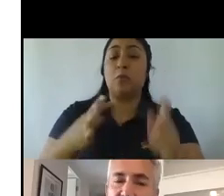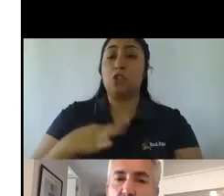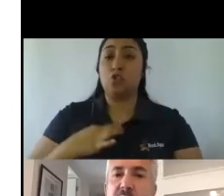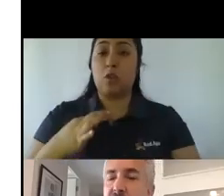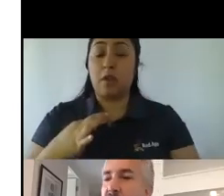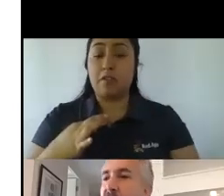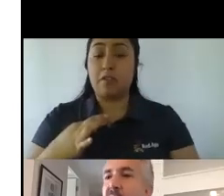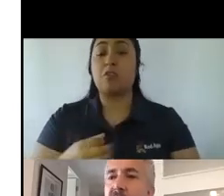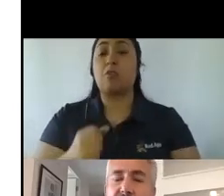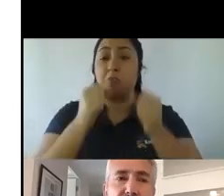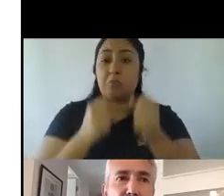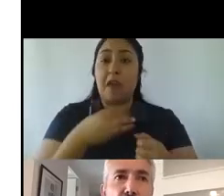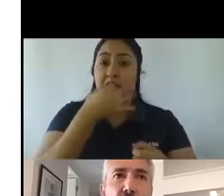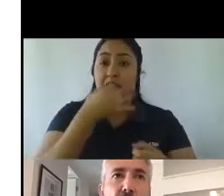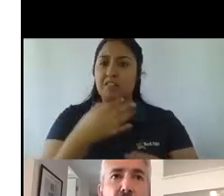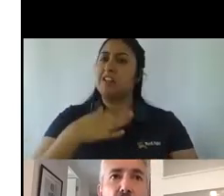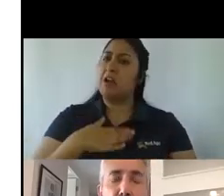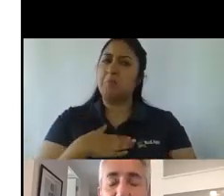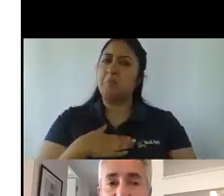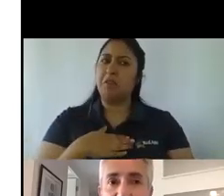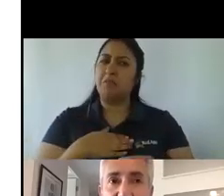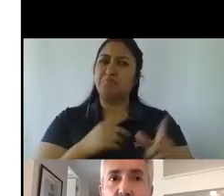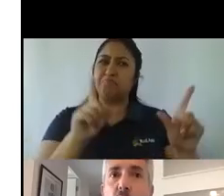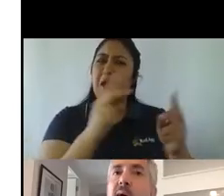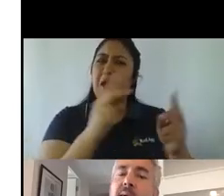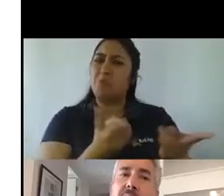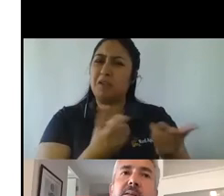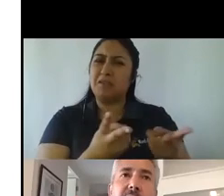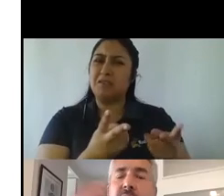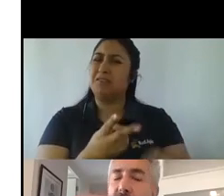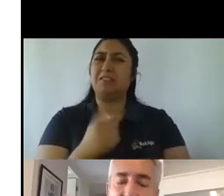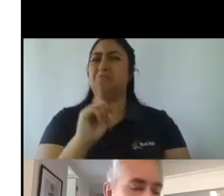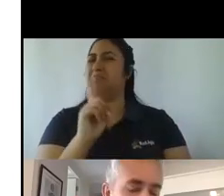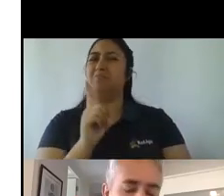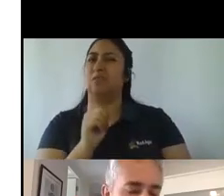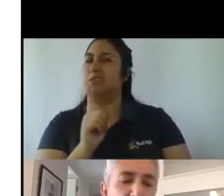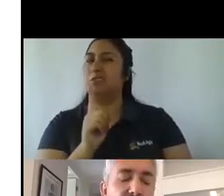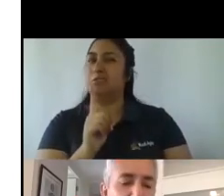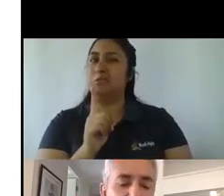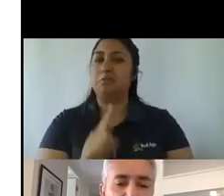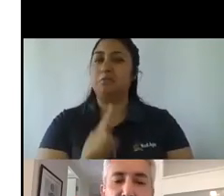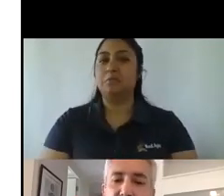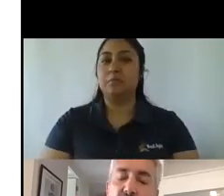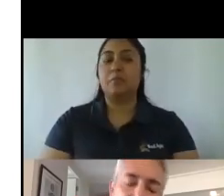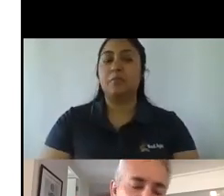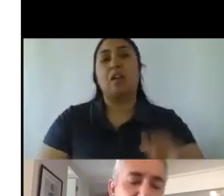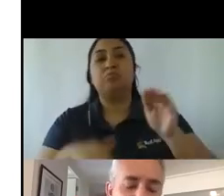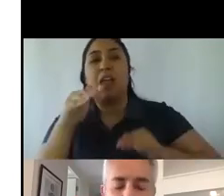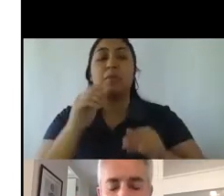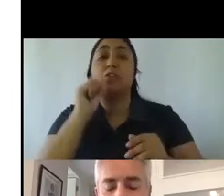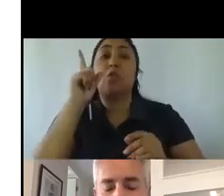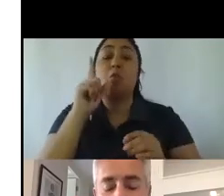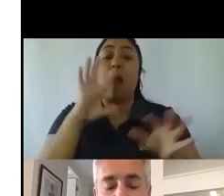a mí esta publicidad no me parece que sea adecuada, dependiendo, digamos, de cuál sea el motivo, hay